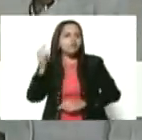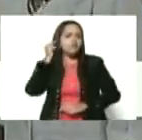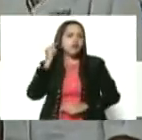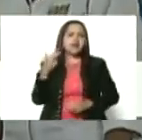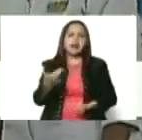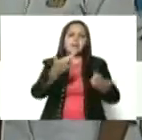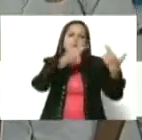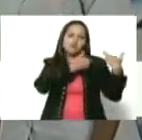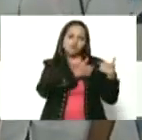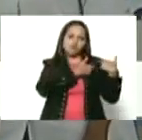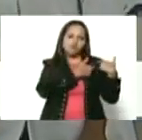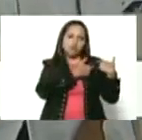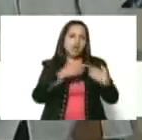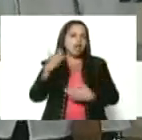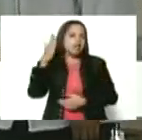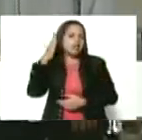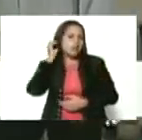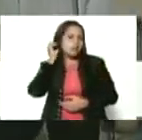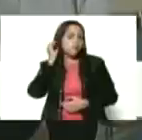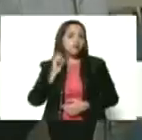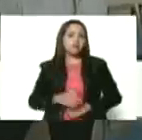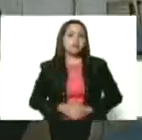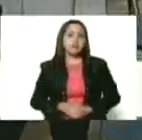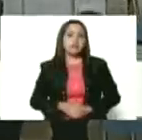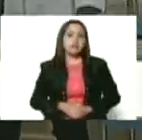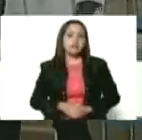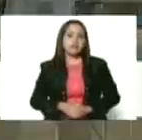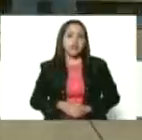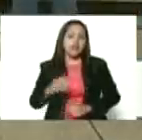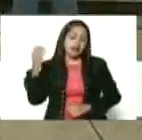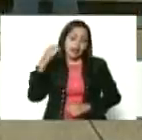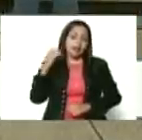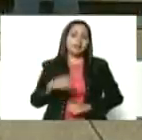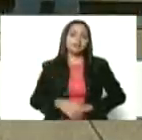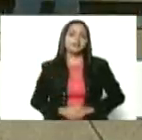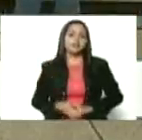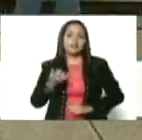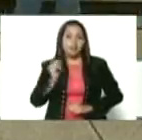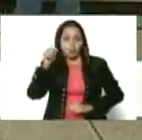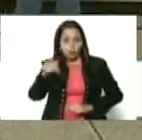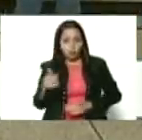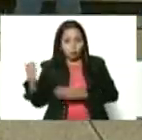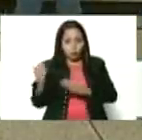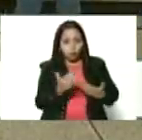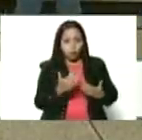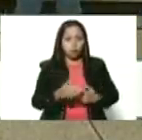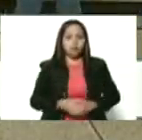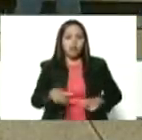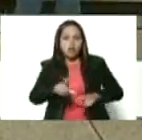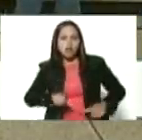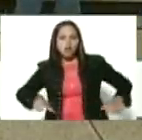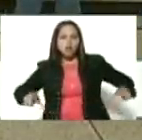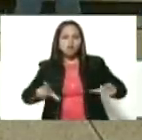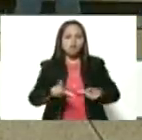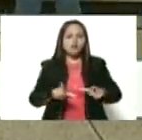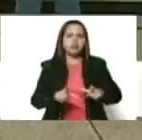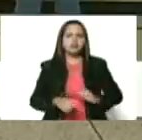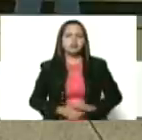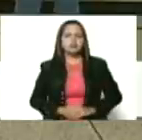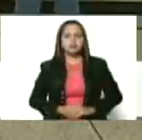responsable de la mujer en la ciudad de Caracas. Estamos en el consultorio popular